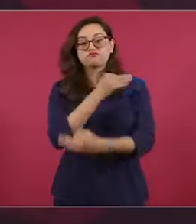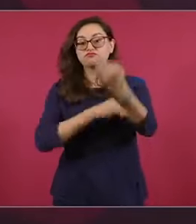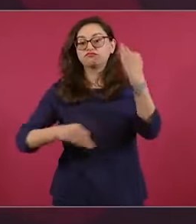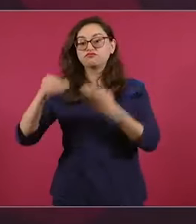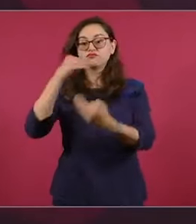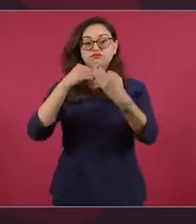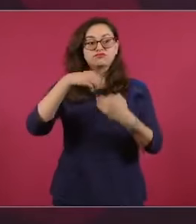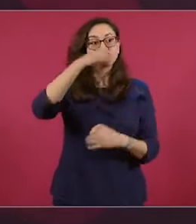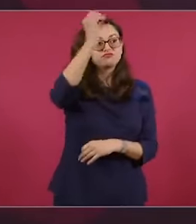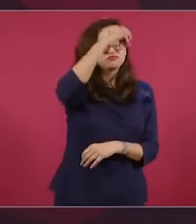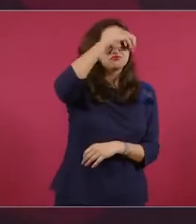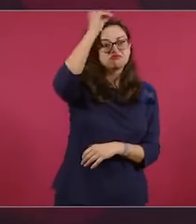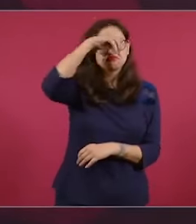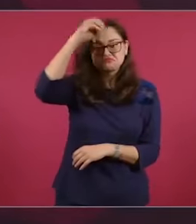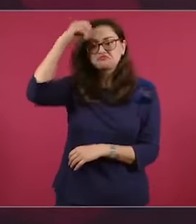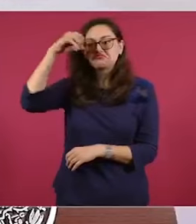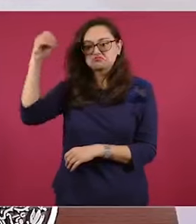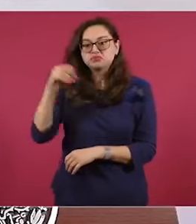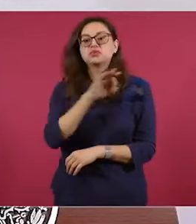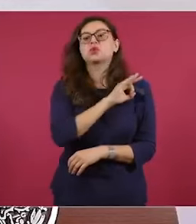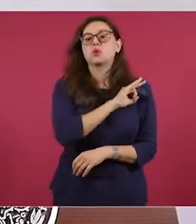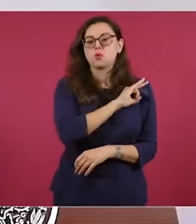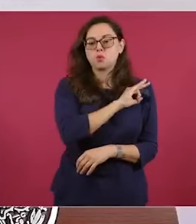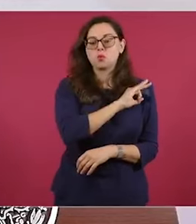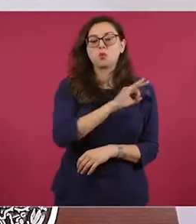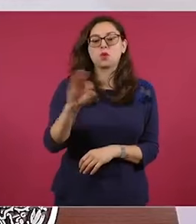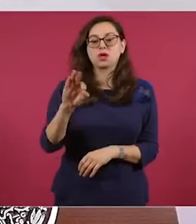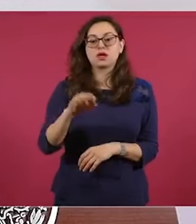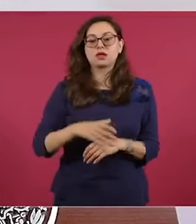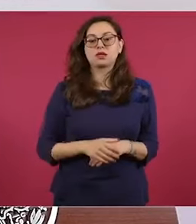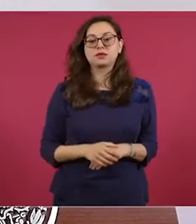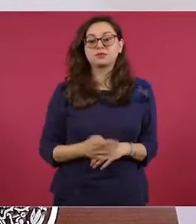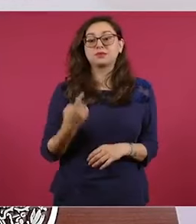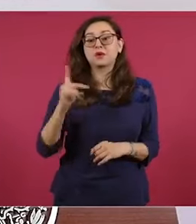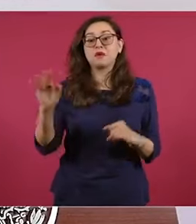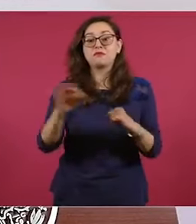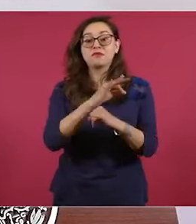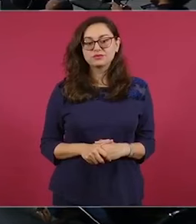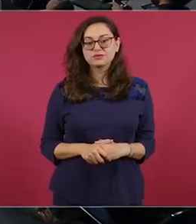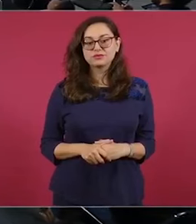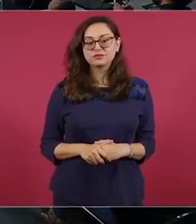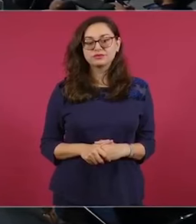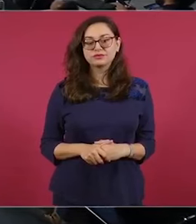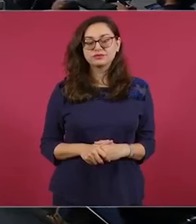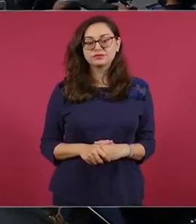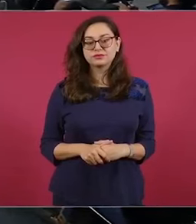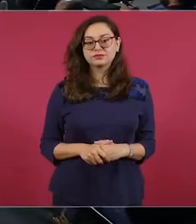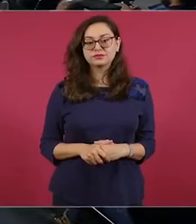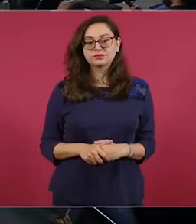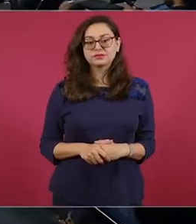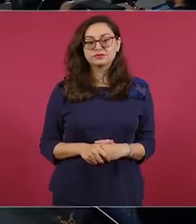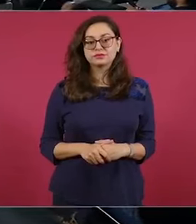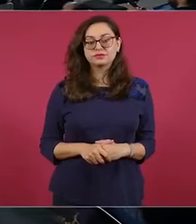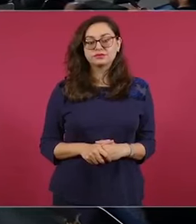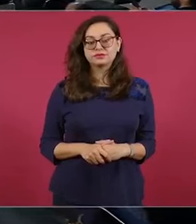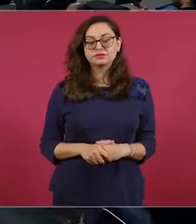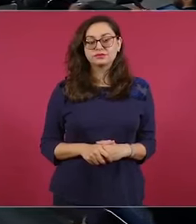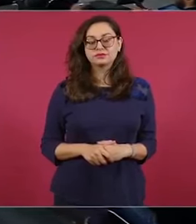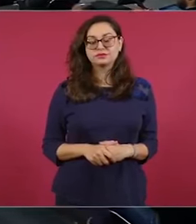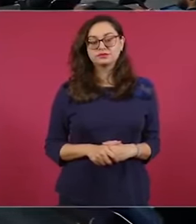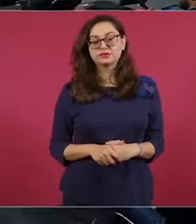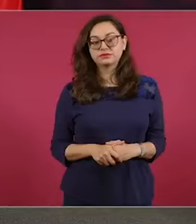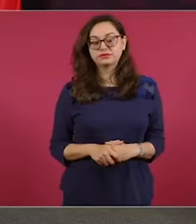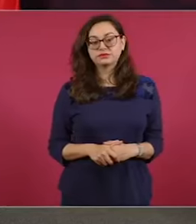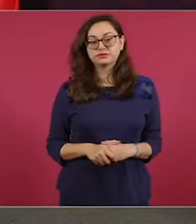nada más que el que decide es el pueblo, pero es tener el